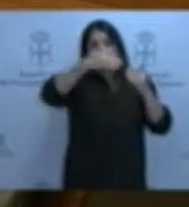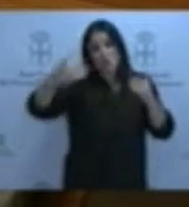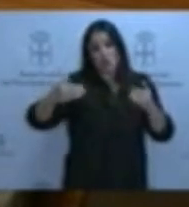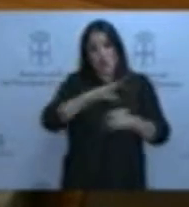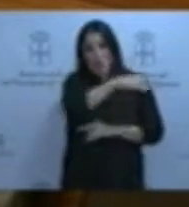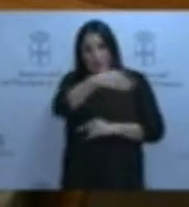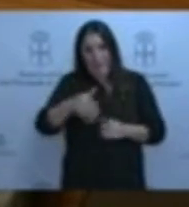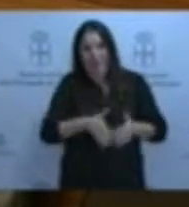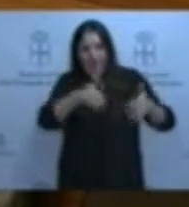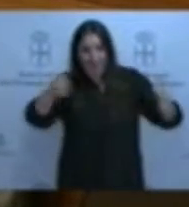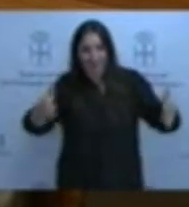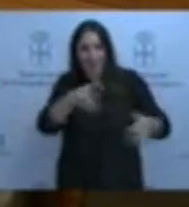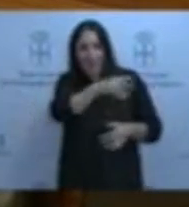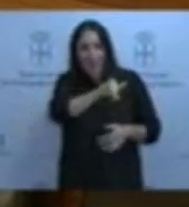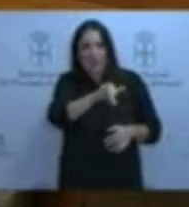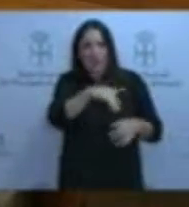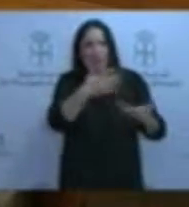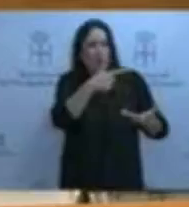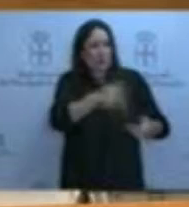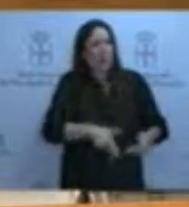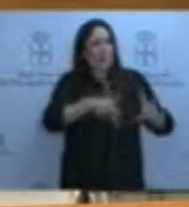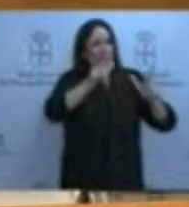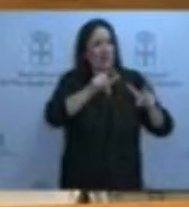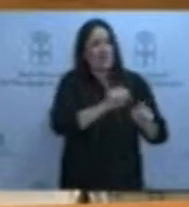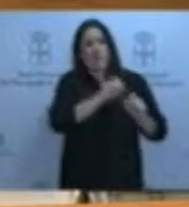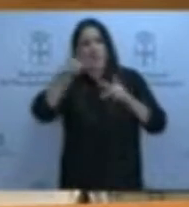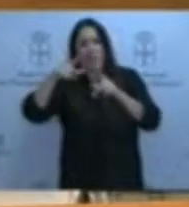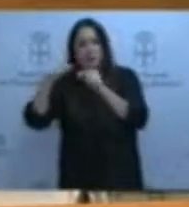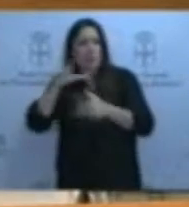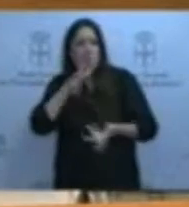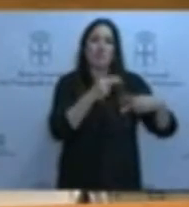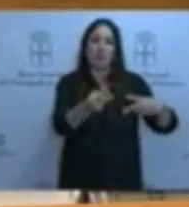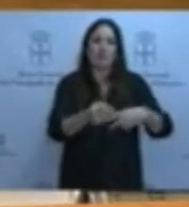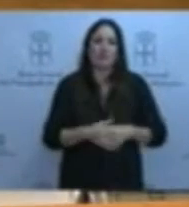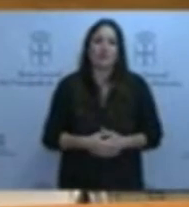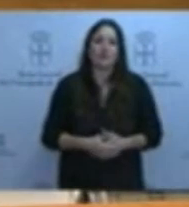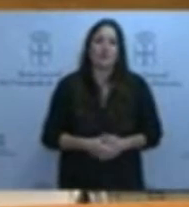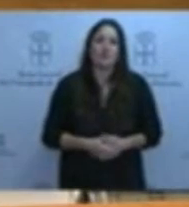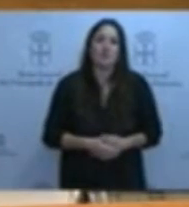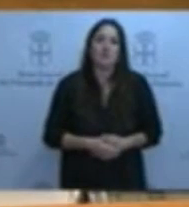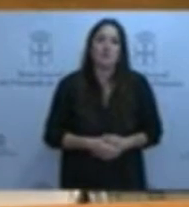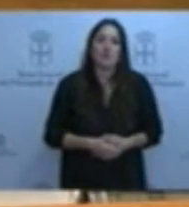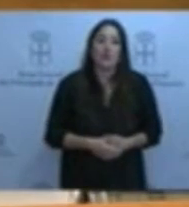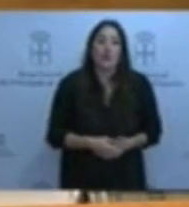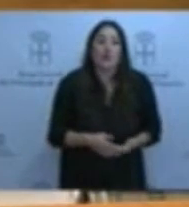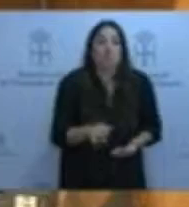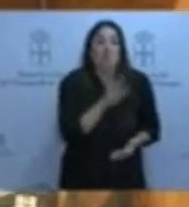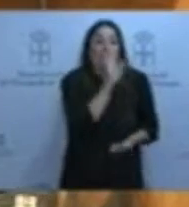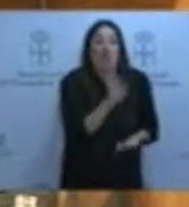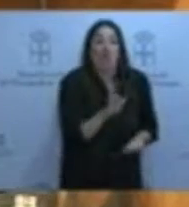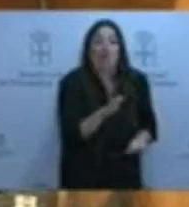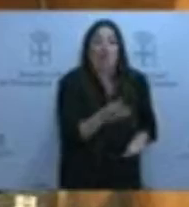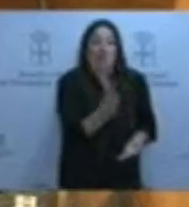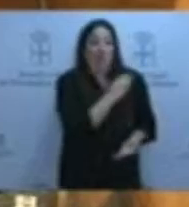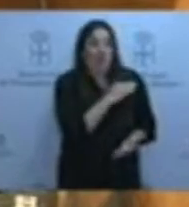marchar de Valdés y a de Asturias? Gracias, señoría. Señora consejera, puede contestar. Me parece original la pregunta, señoría,